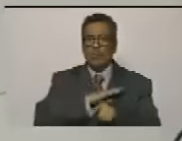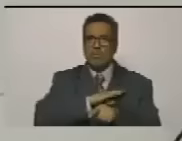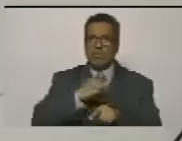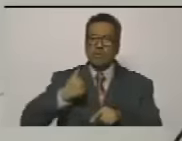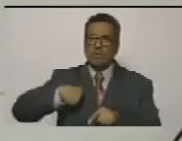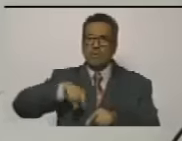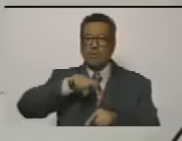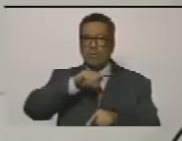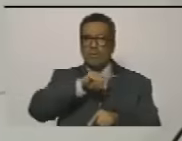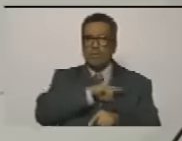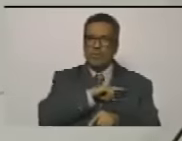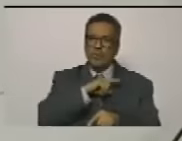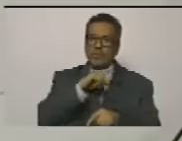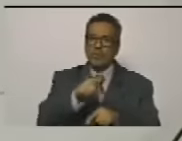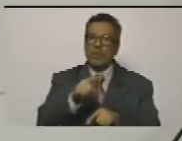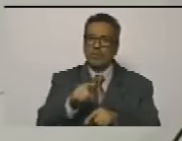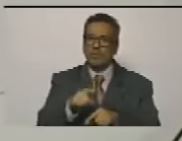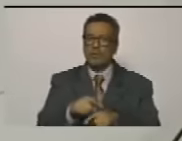candidato